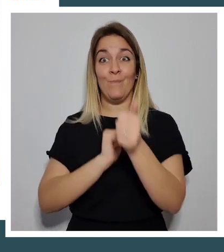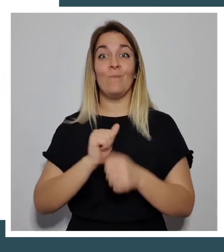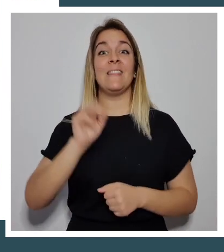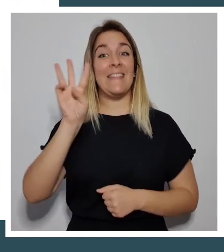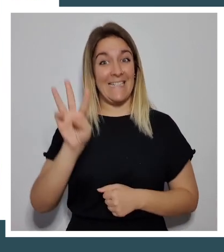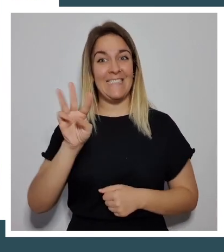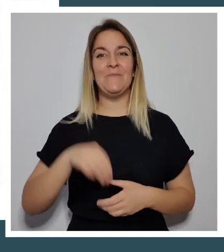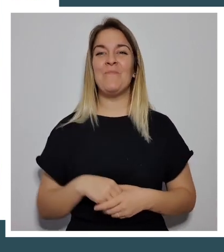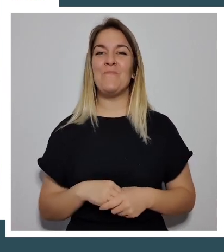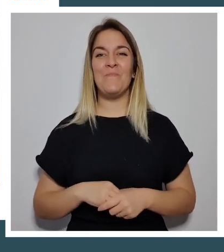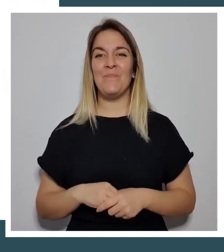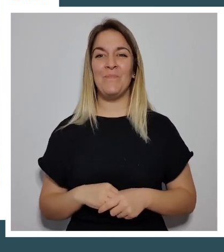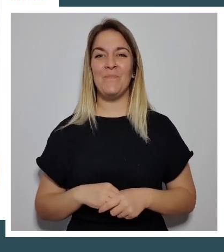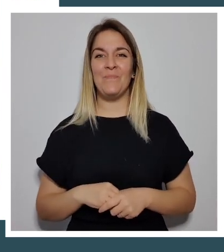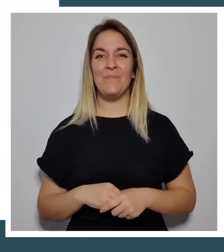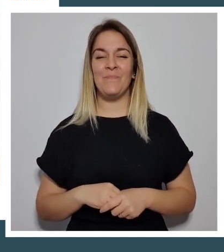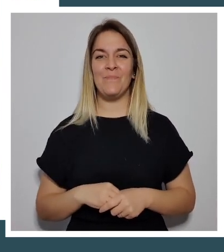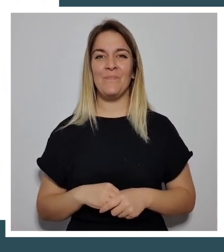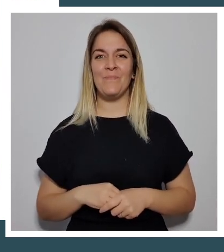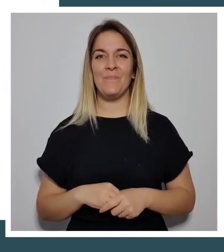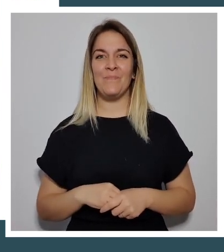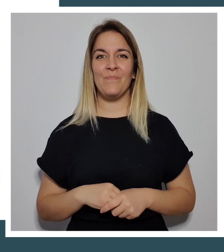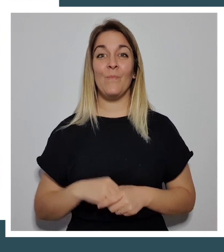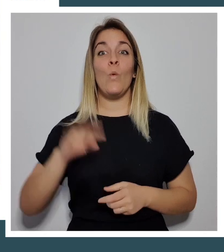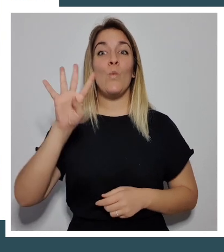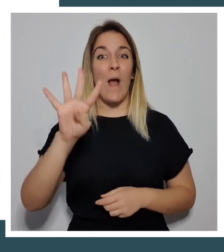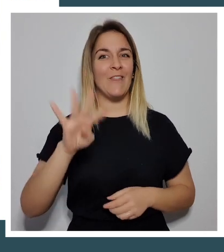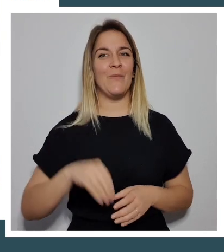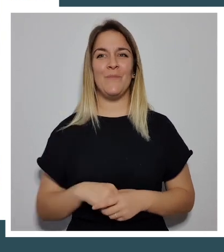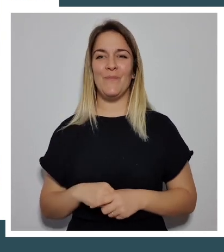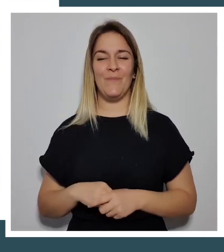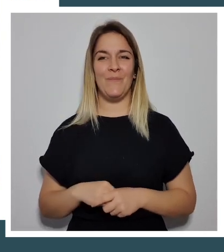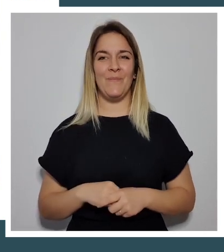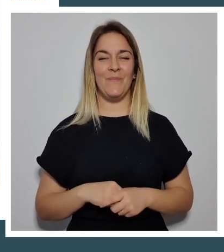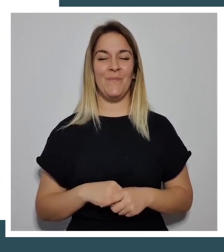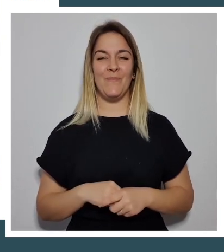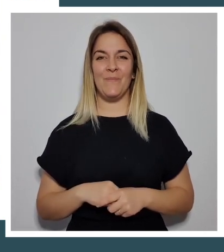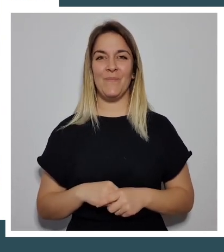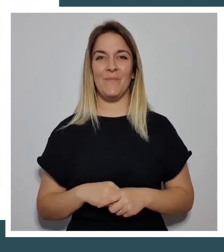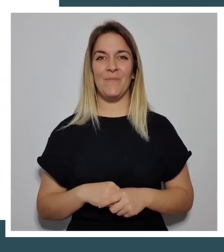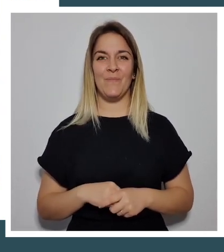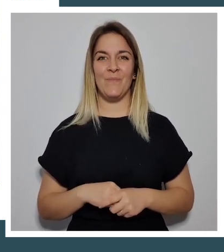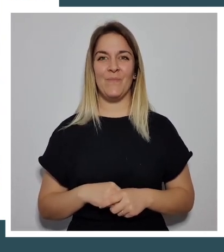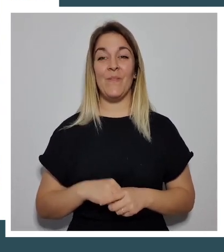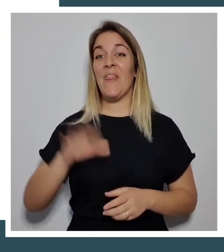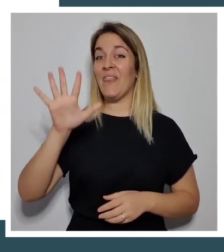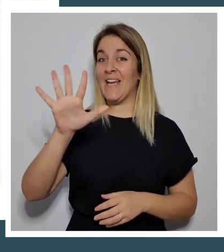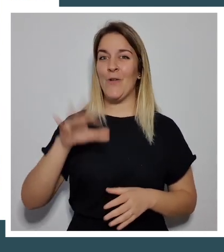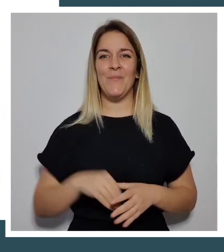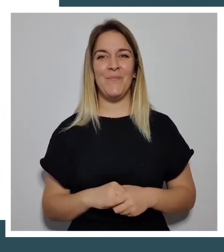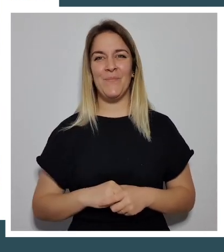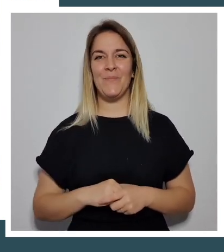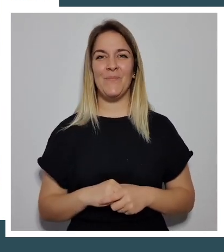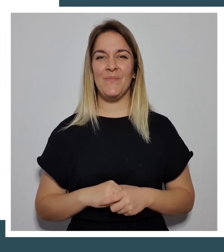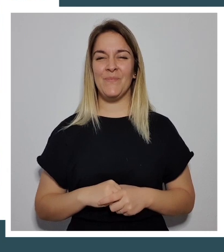3, 4, 5,